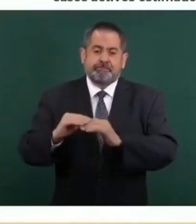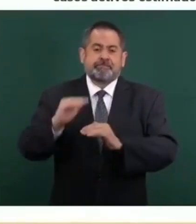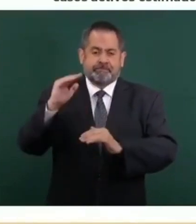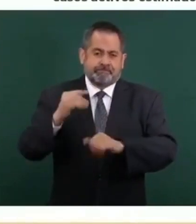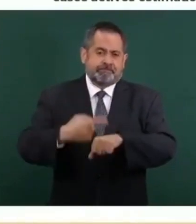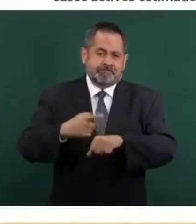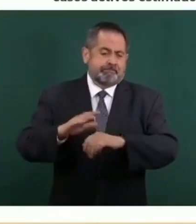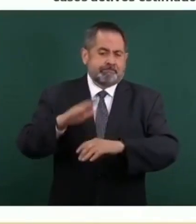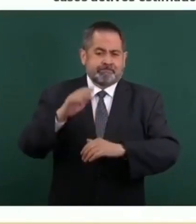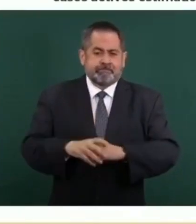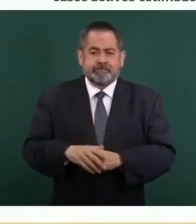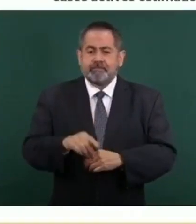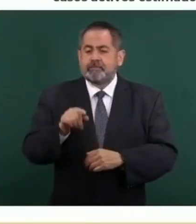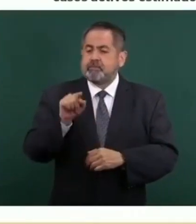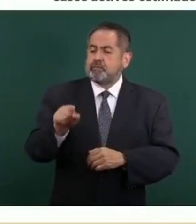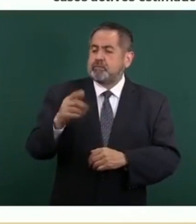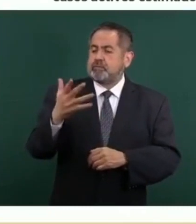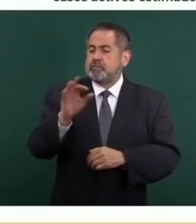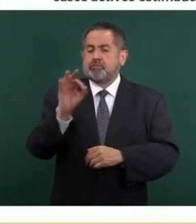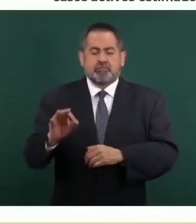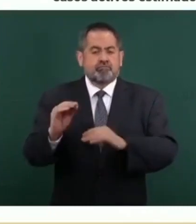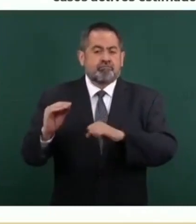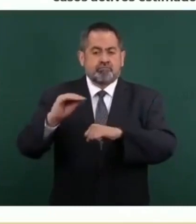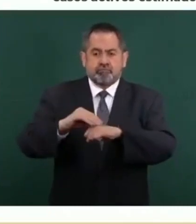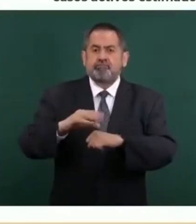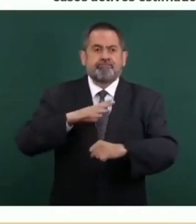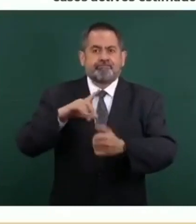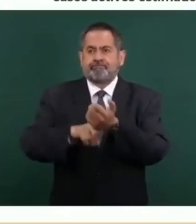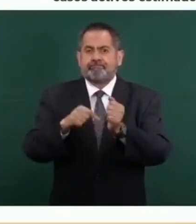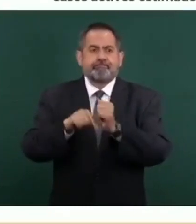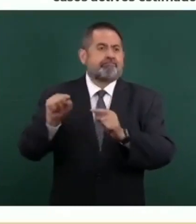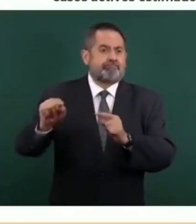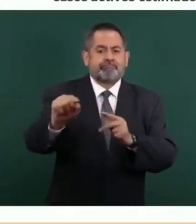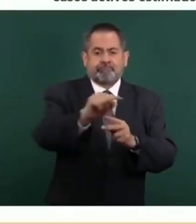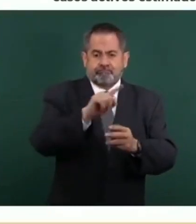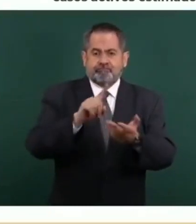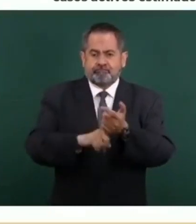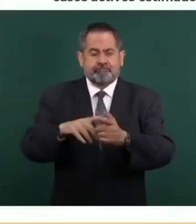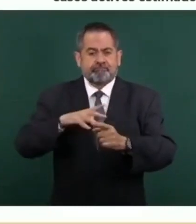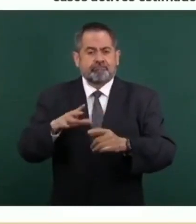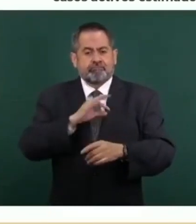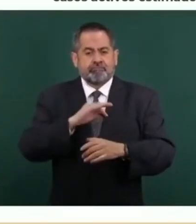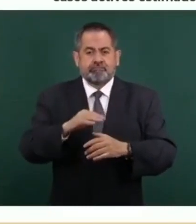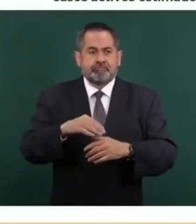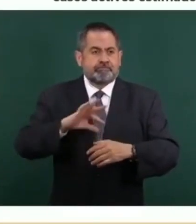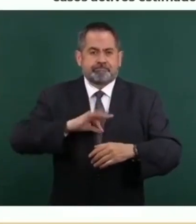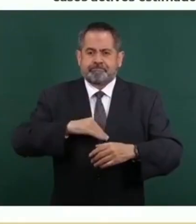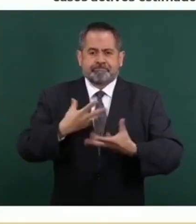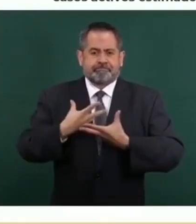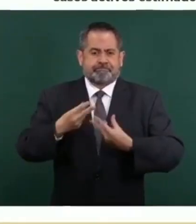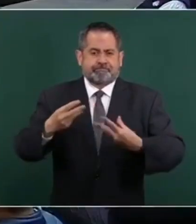acarrear consecuencias severas. Además, cada vez más países de diversas partes del mundo